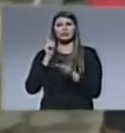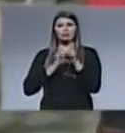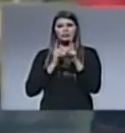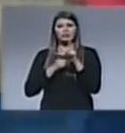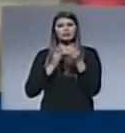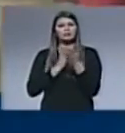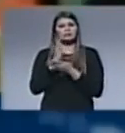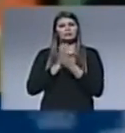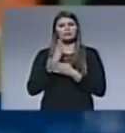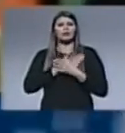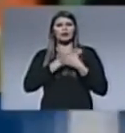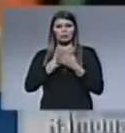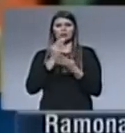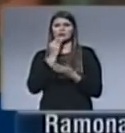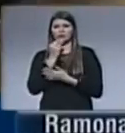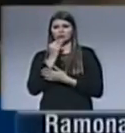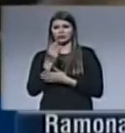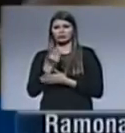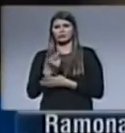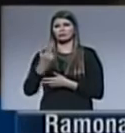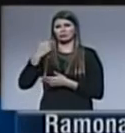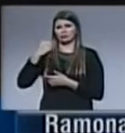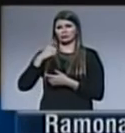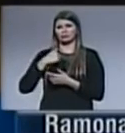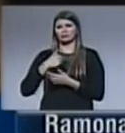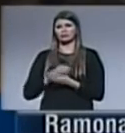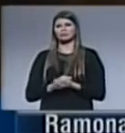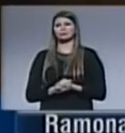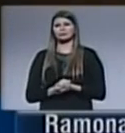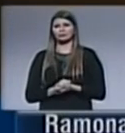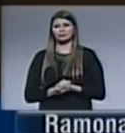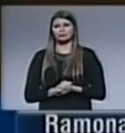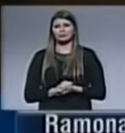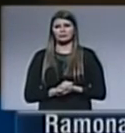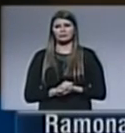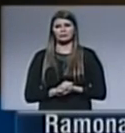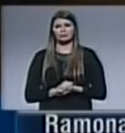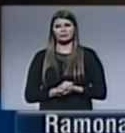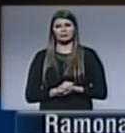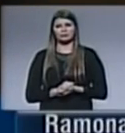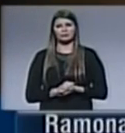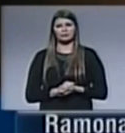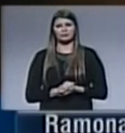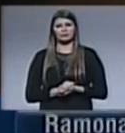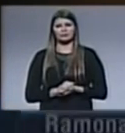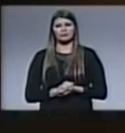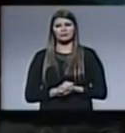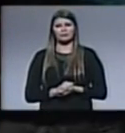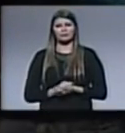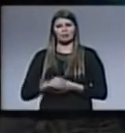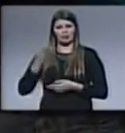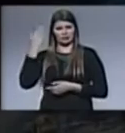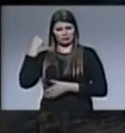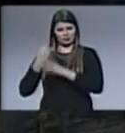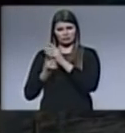ministrar el amor de Jesús. Desde el principio, la manera en que nos crecemos, nos trajo a hacer lo que estamos haciendo. Desde el